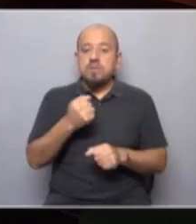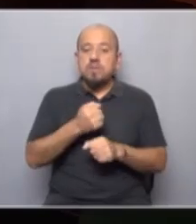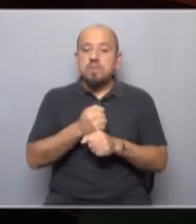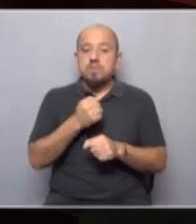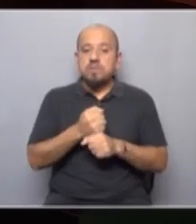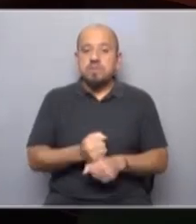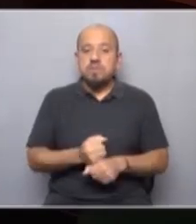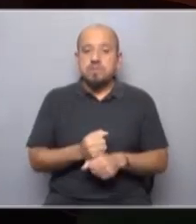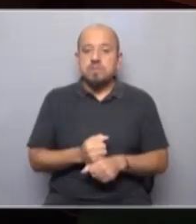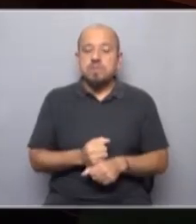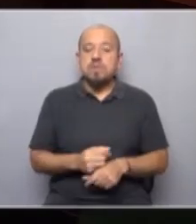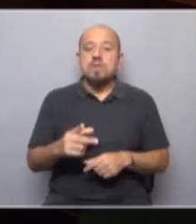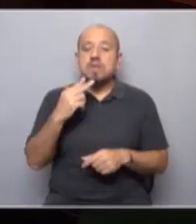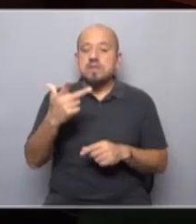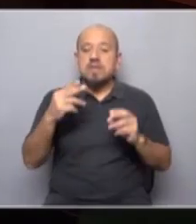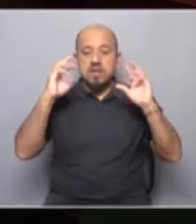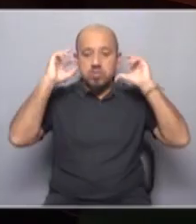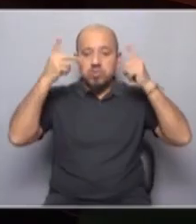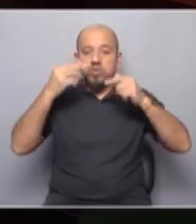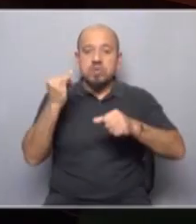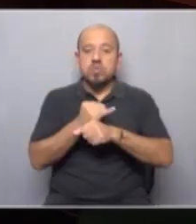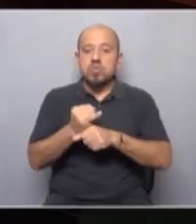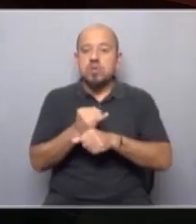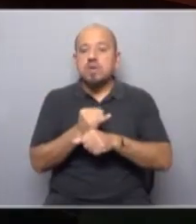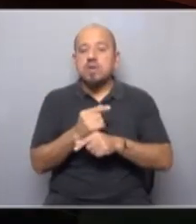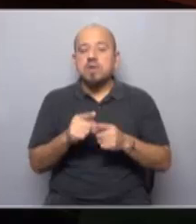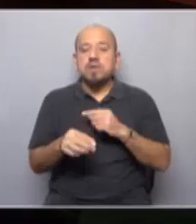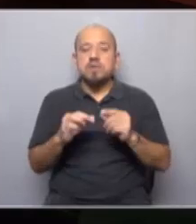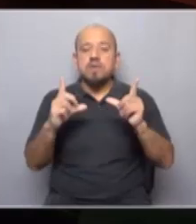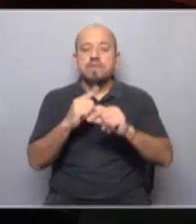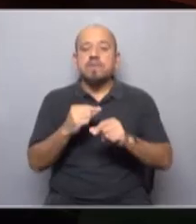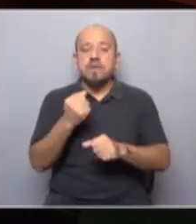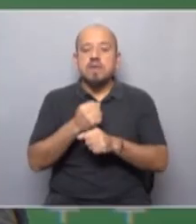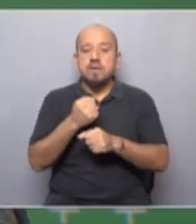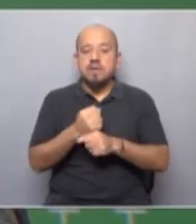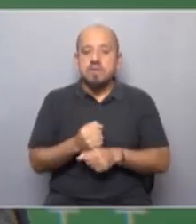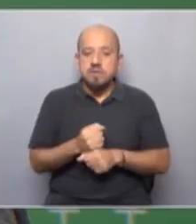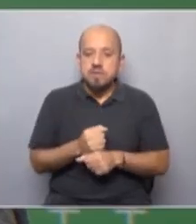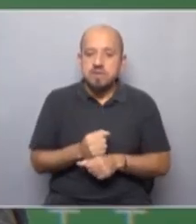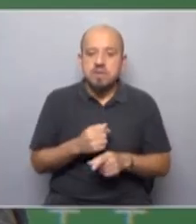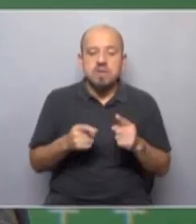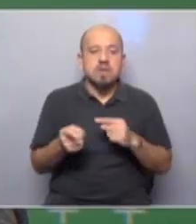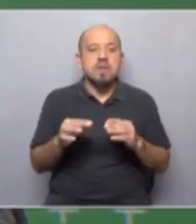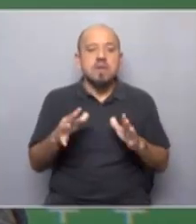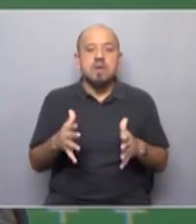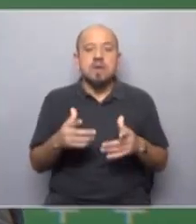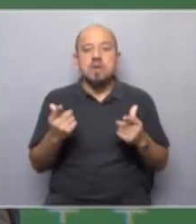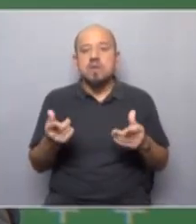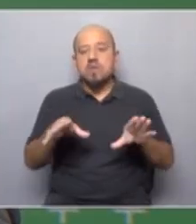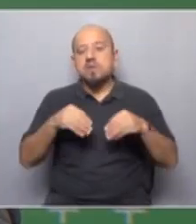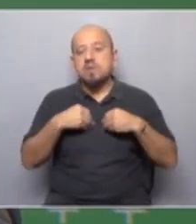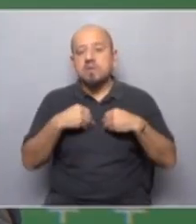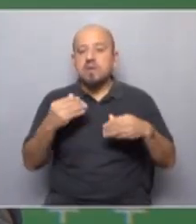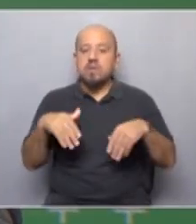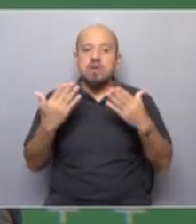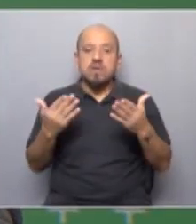la tercera revolución industrial se llegó a teorizar un libro que decía el fin del trabajo porque además que supone esa amenaza que uno acepte cualquier cosa